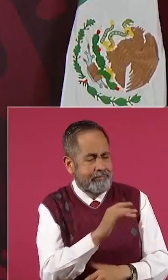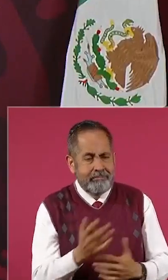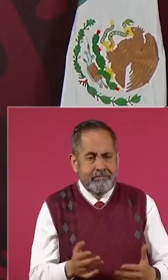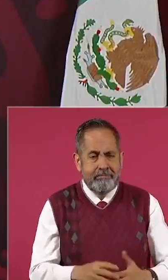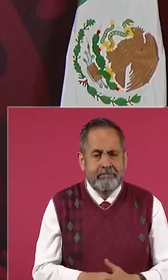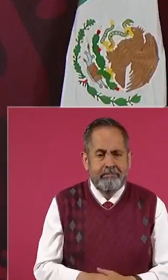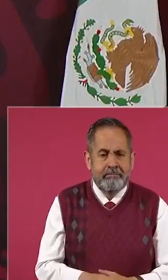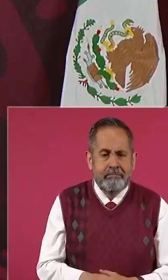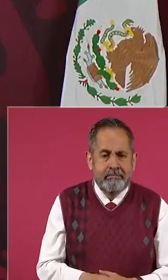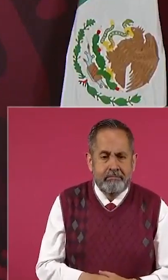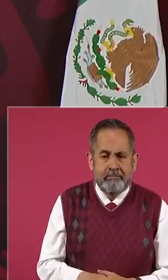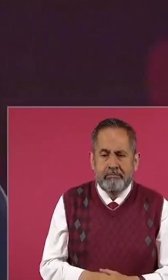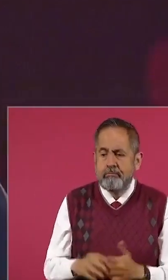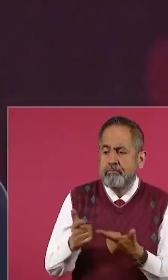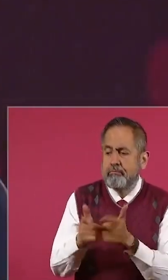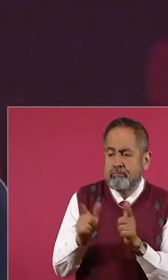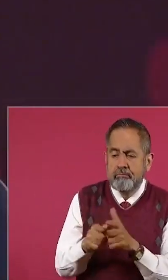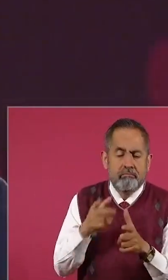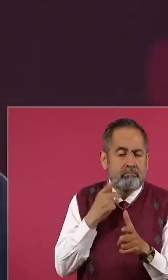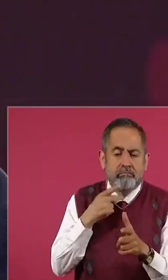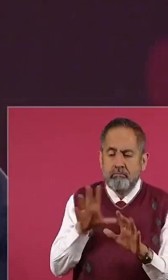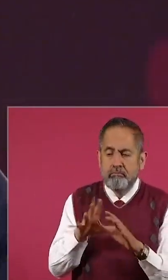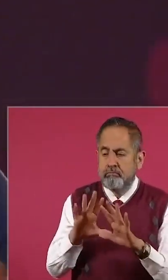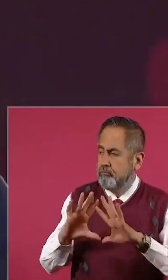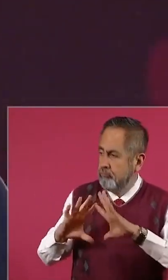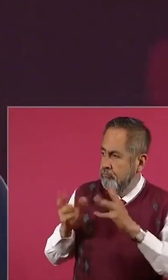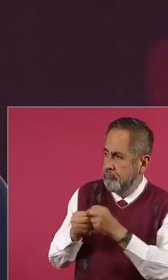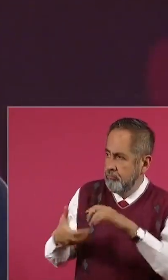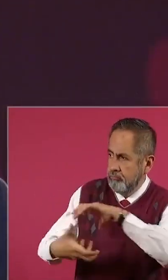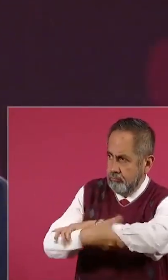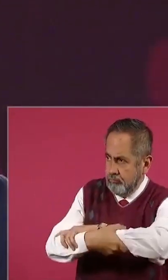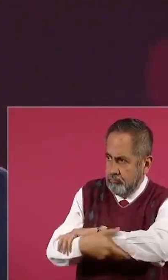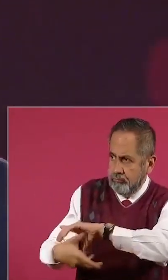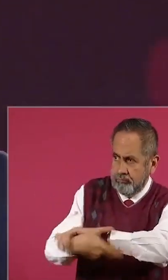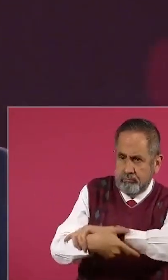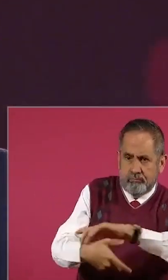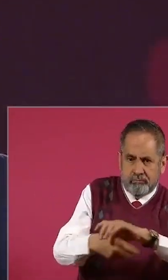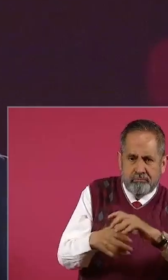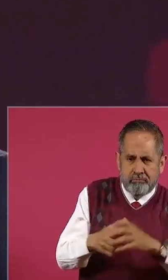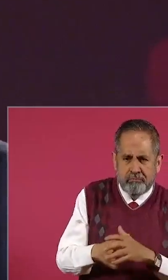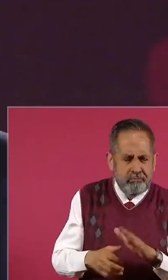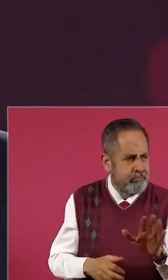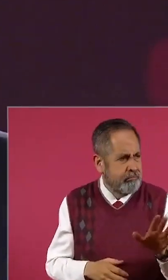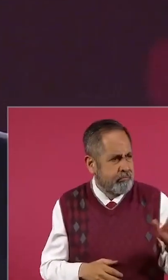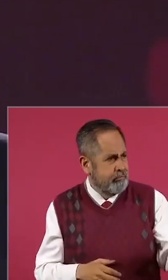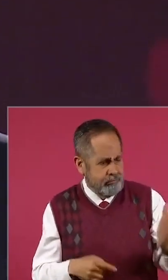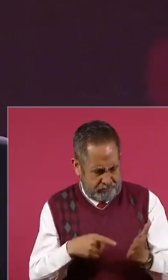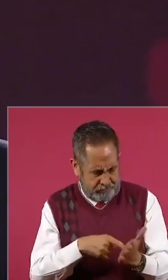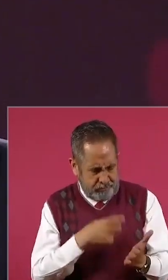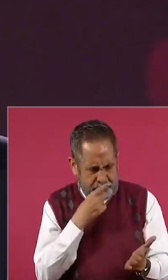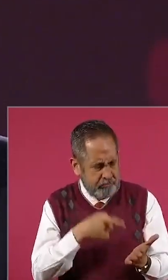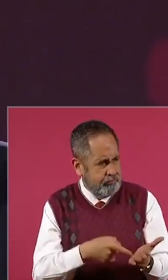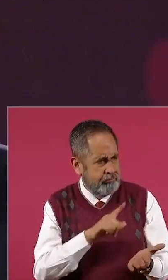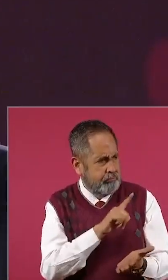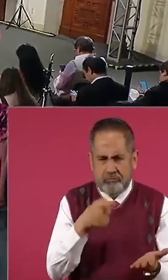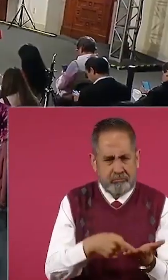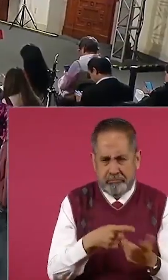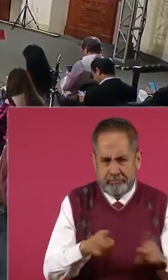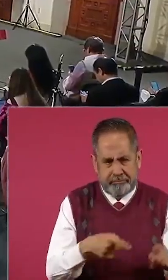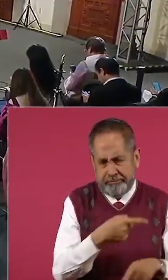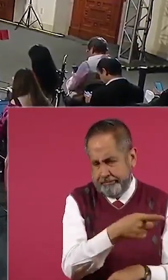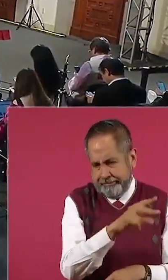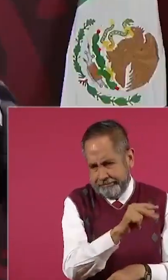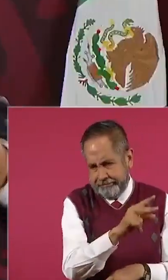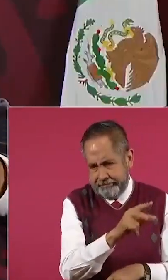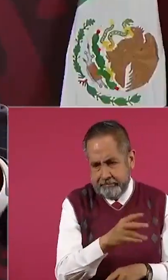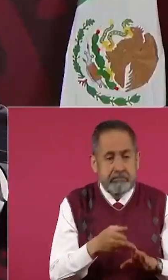por partido, sino por coaliciones. Pero eso no está en la Constitución ni está en las leyes. Además,